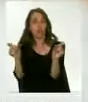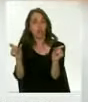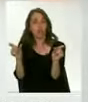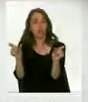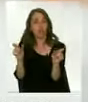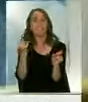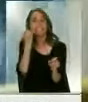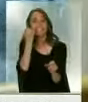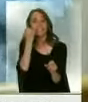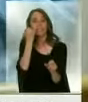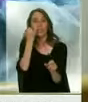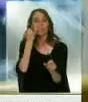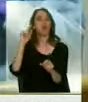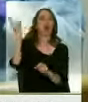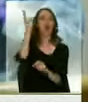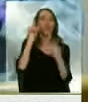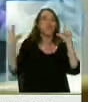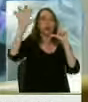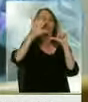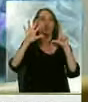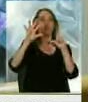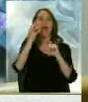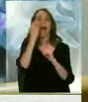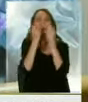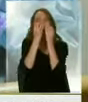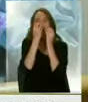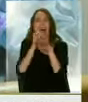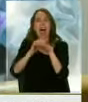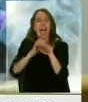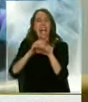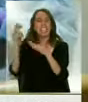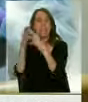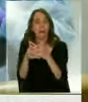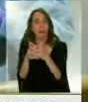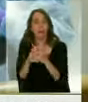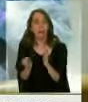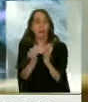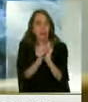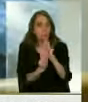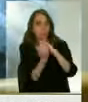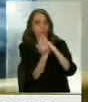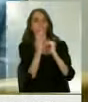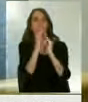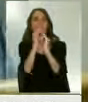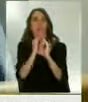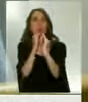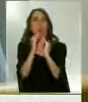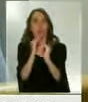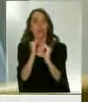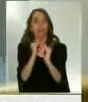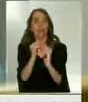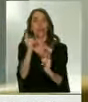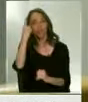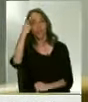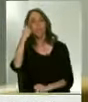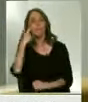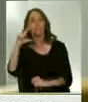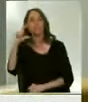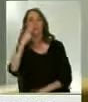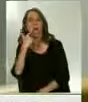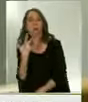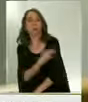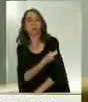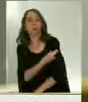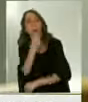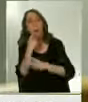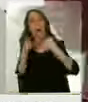Nacional de Alergia de Estados Unidos que han elevado algunos datos muy importantes para que no sea una apuesta ciega. Vamos a ver, señor